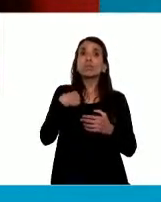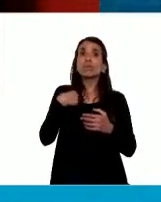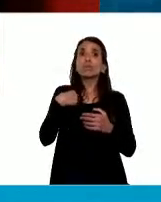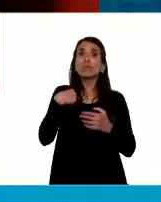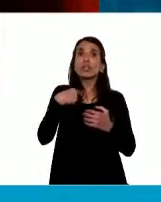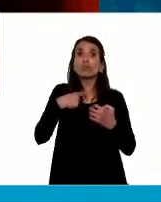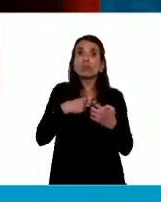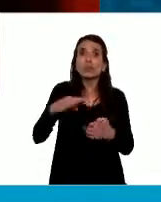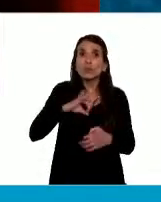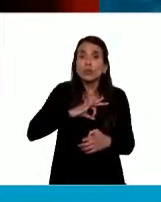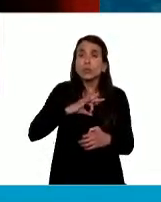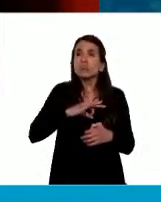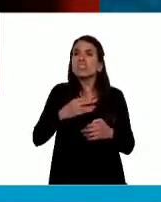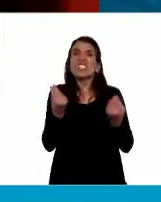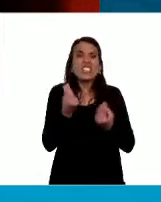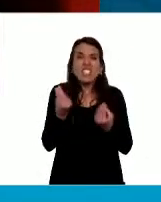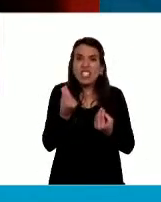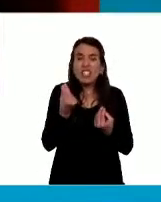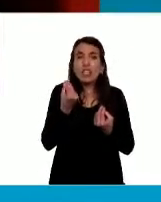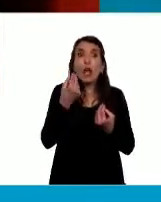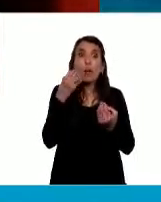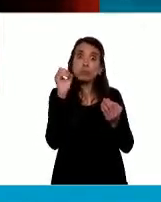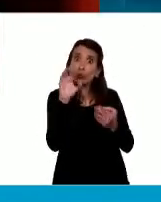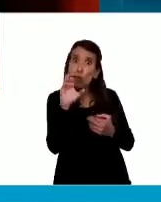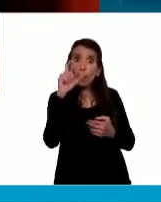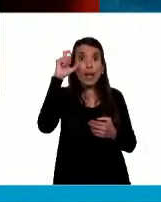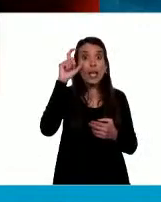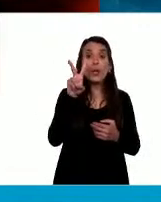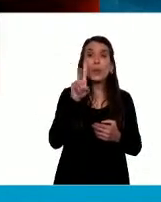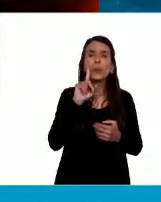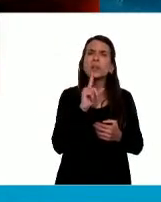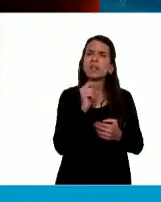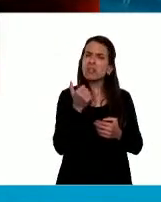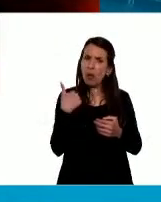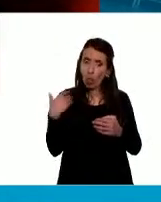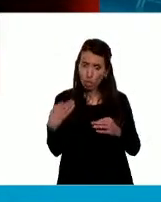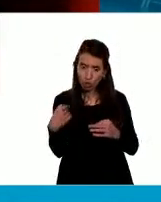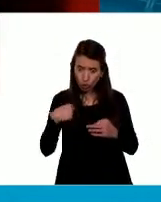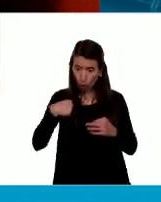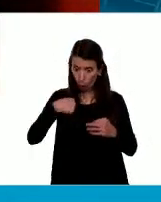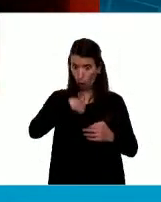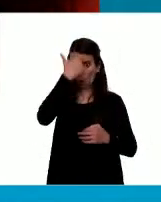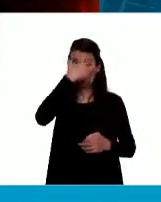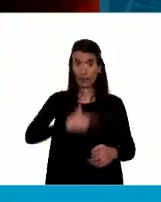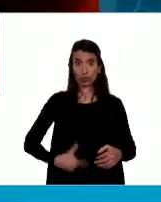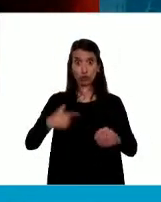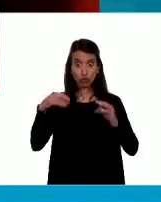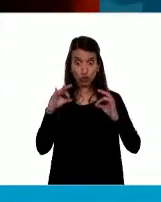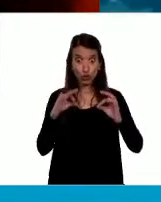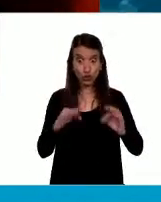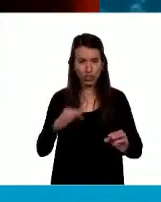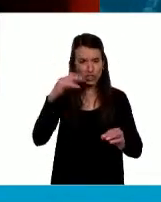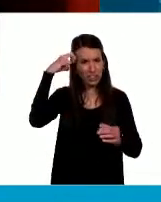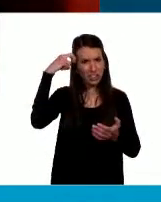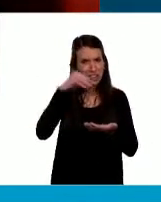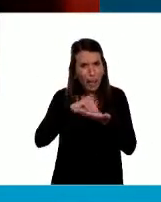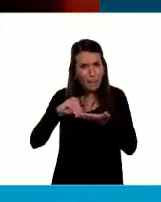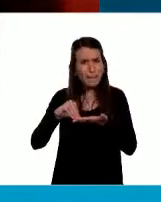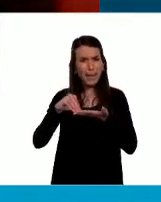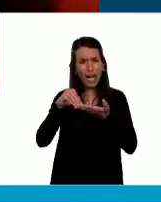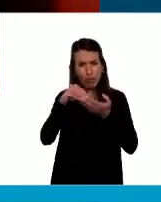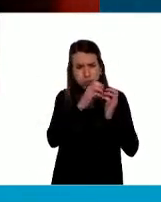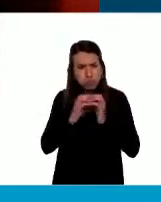de Evita. Cuando llegué a la Cámara y estábamos tratando